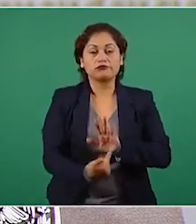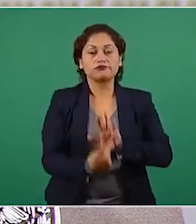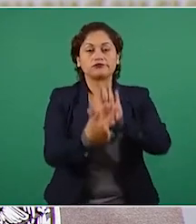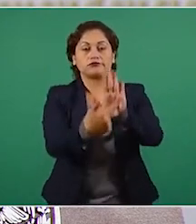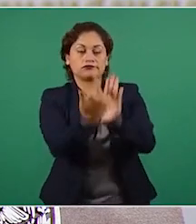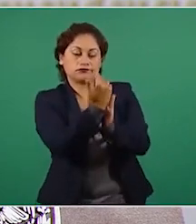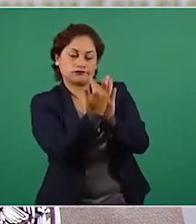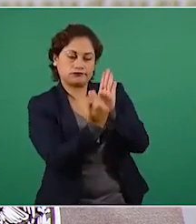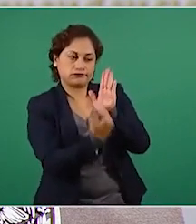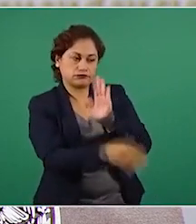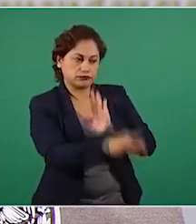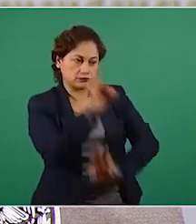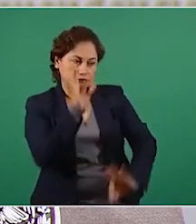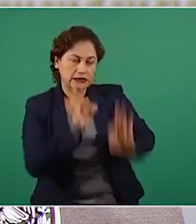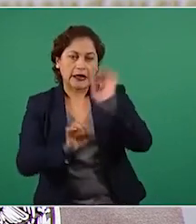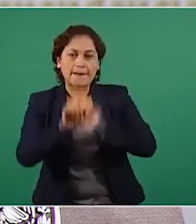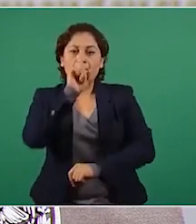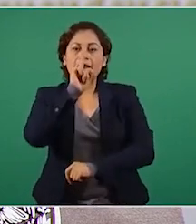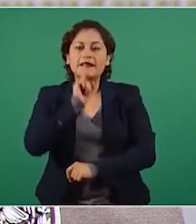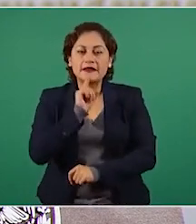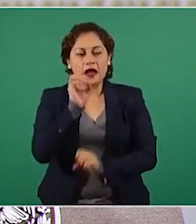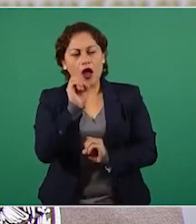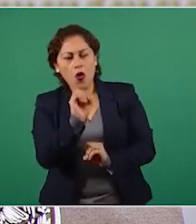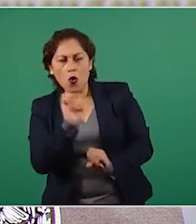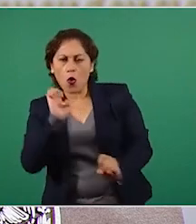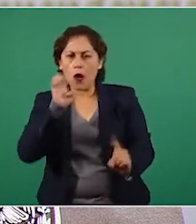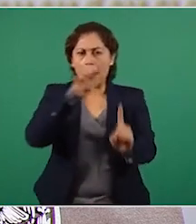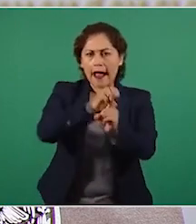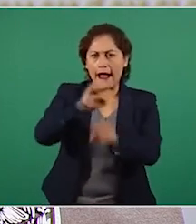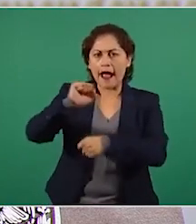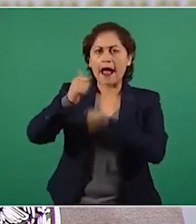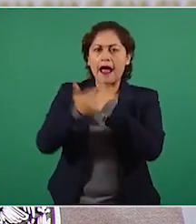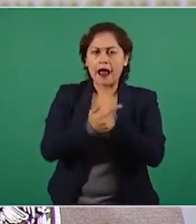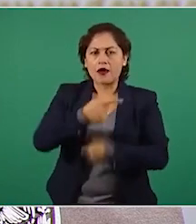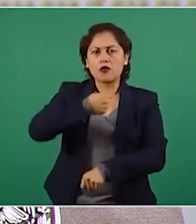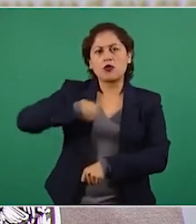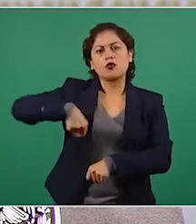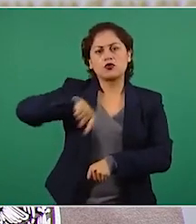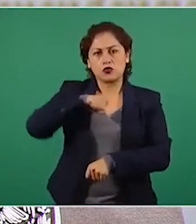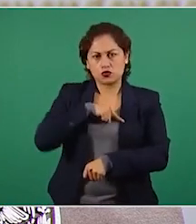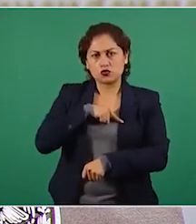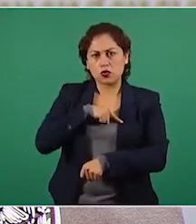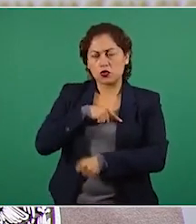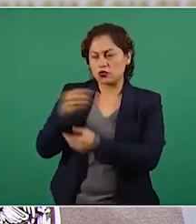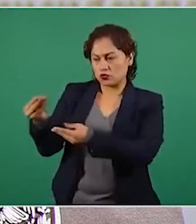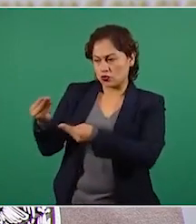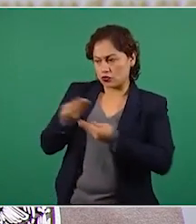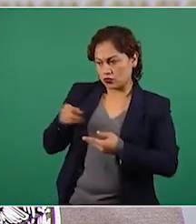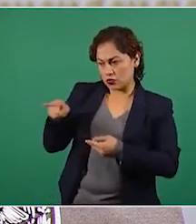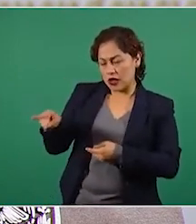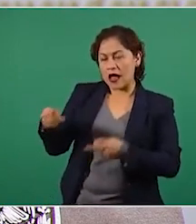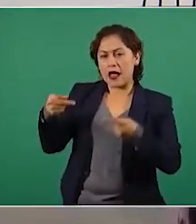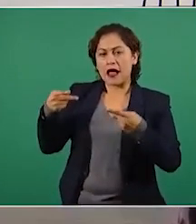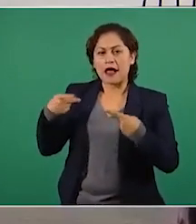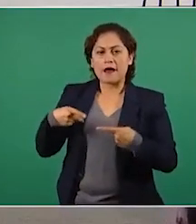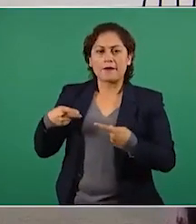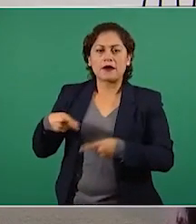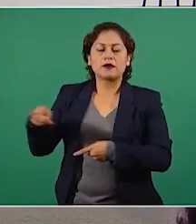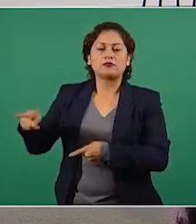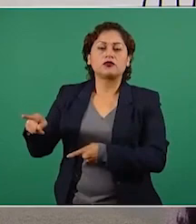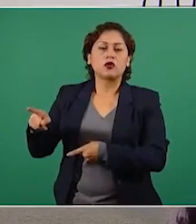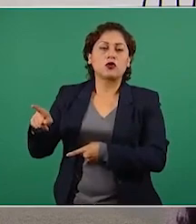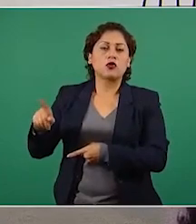Para hacerlo, recurrimos a la metodología pointer recomendada por el relator de libertad de expresión de la Comisión